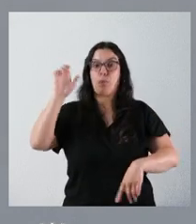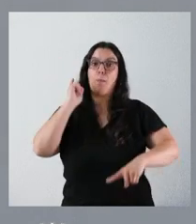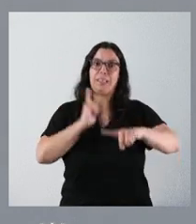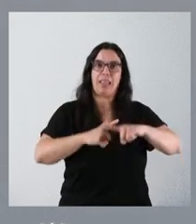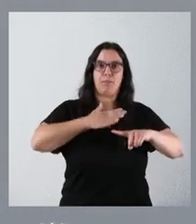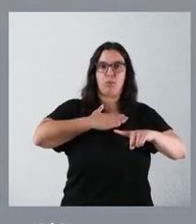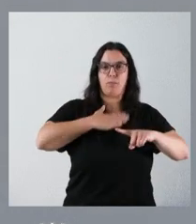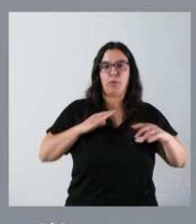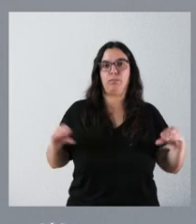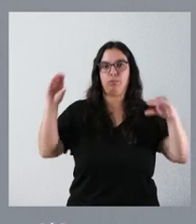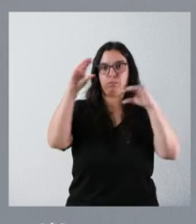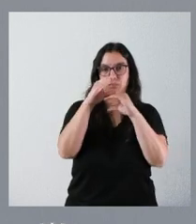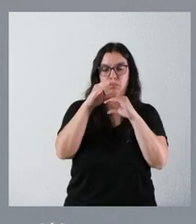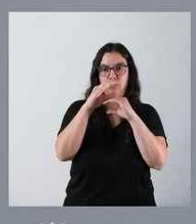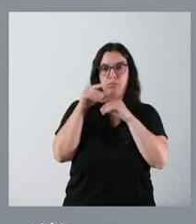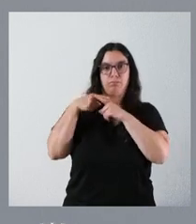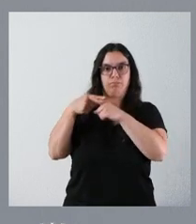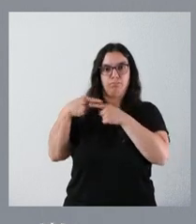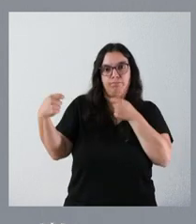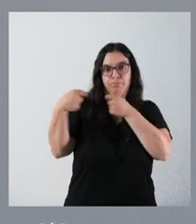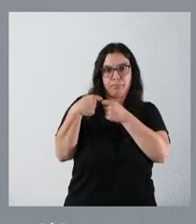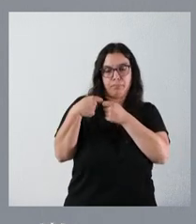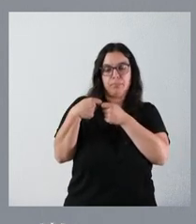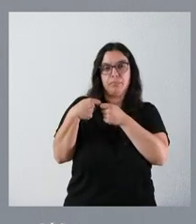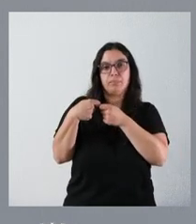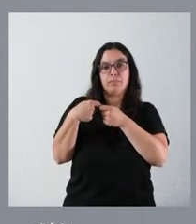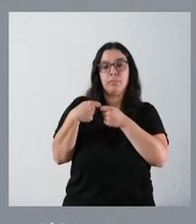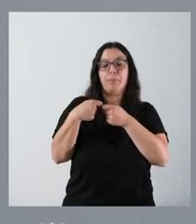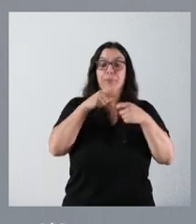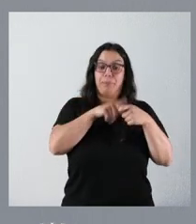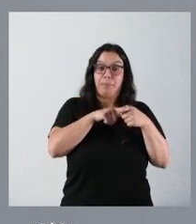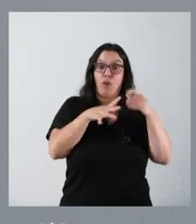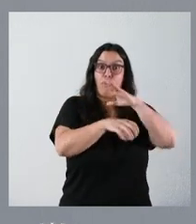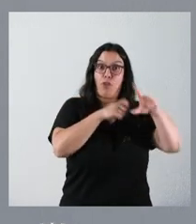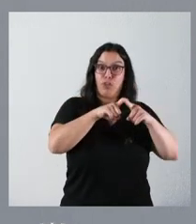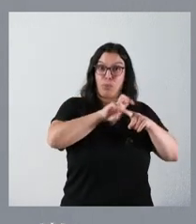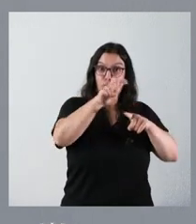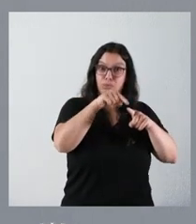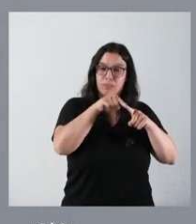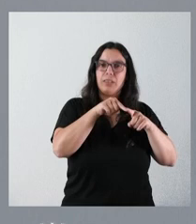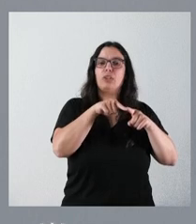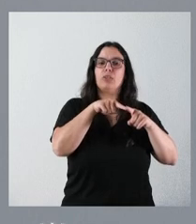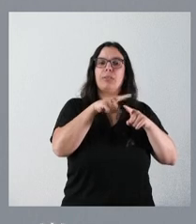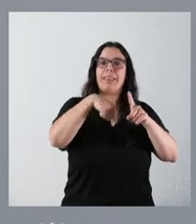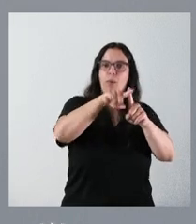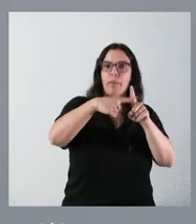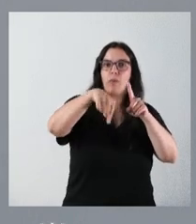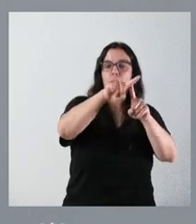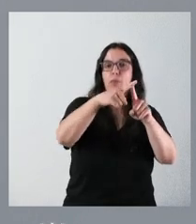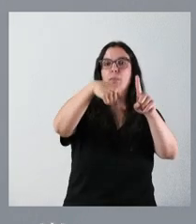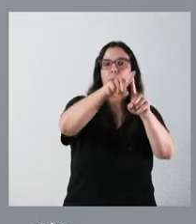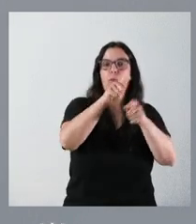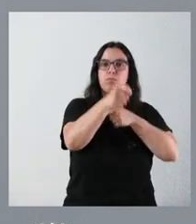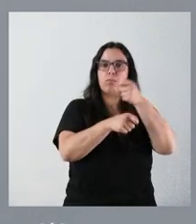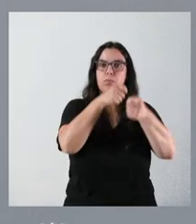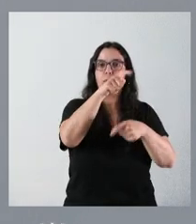serán aportaciones de la Junta de Castilla y Ereón financiadas con fondos BEI que iremos devolviendo, básicamente, al ritmo que nos permita ir